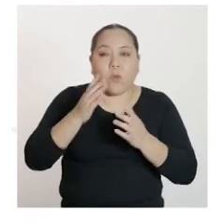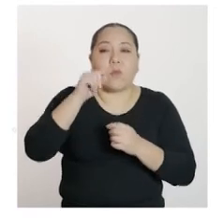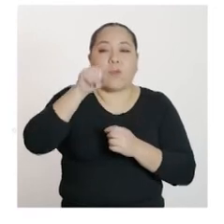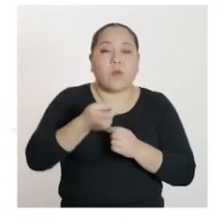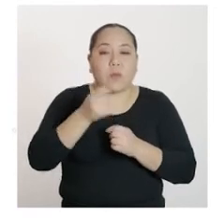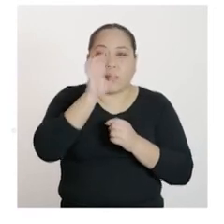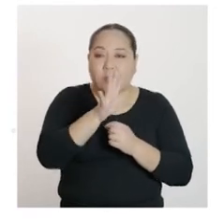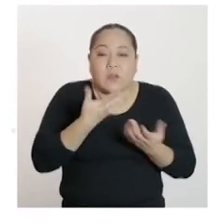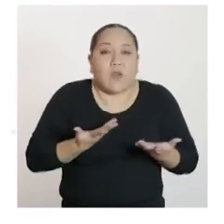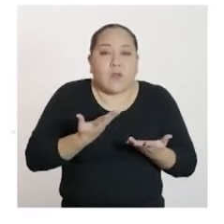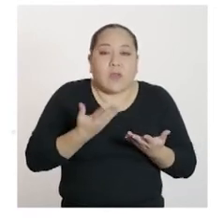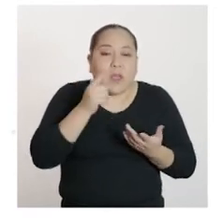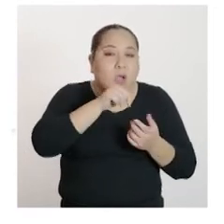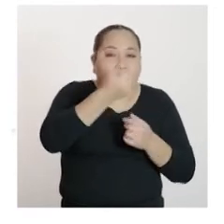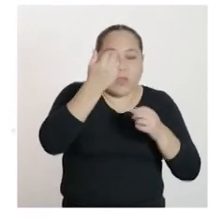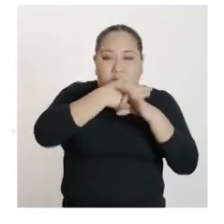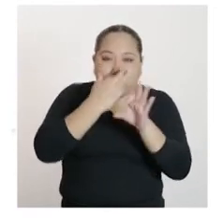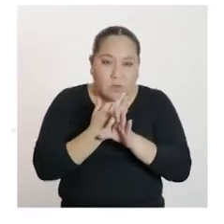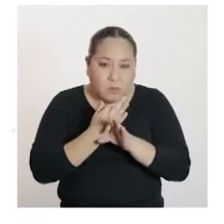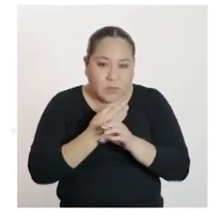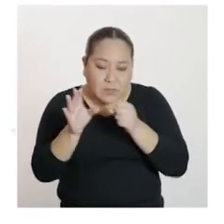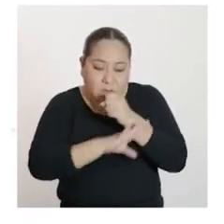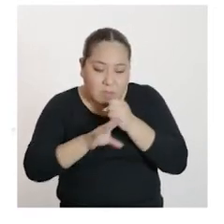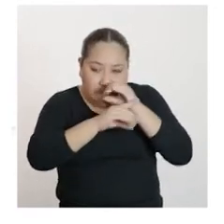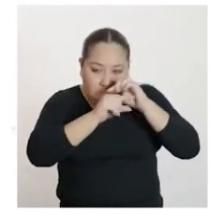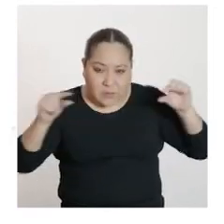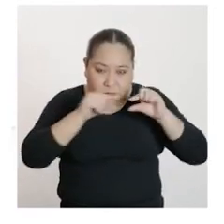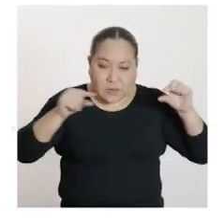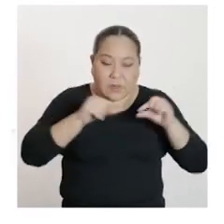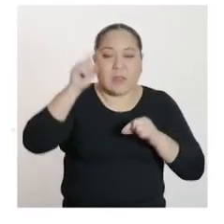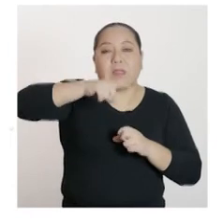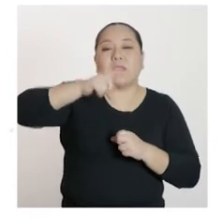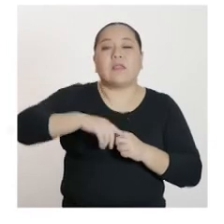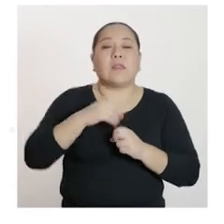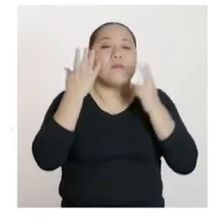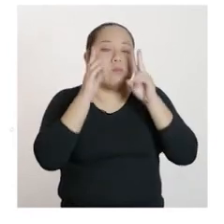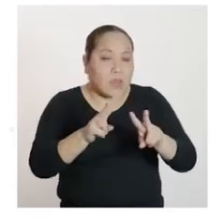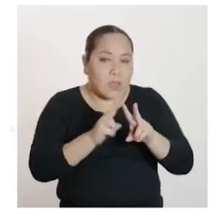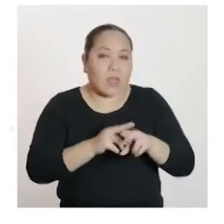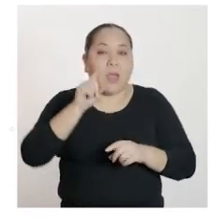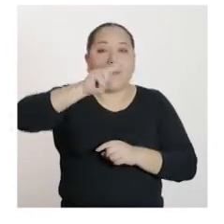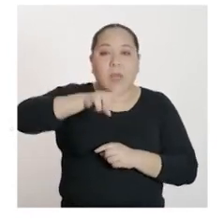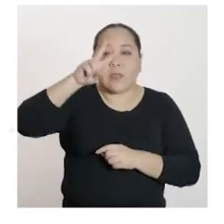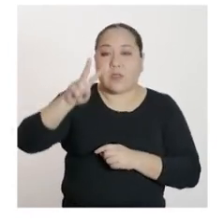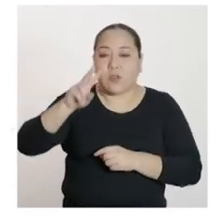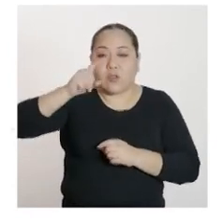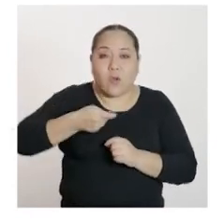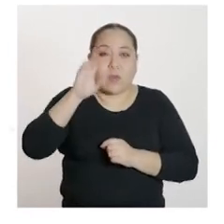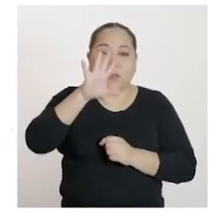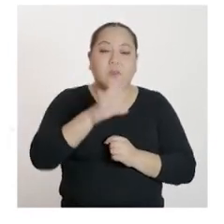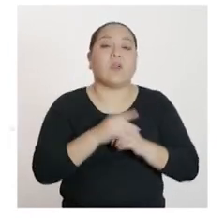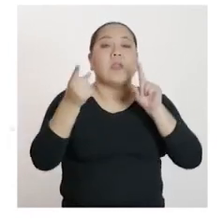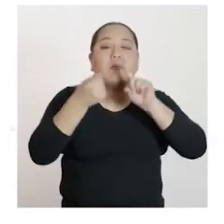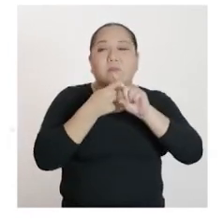entonces las otras medidas de la base de dicho molde serían veintidós coma cinco y siete centímetros,